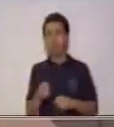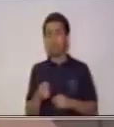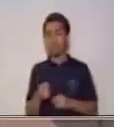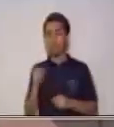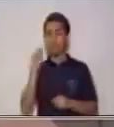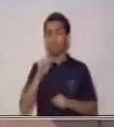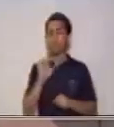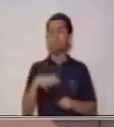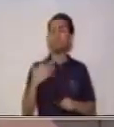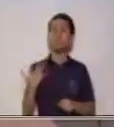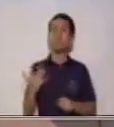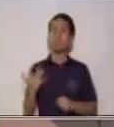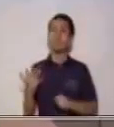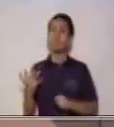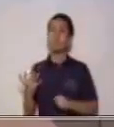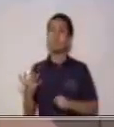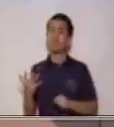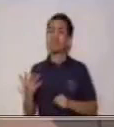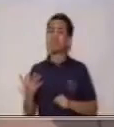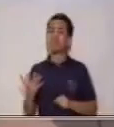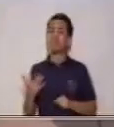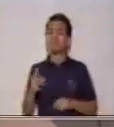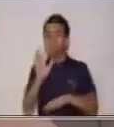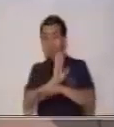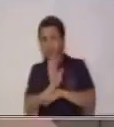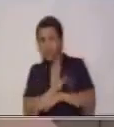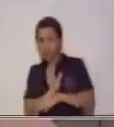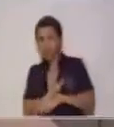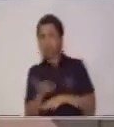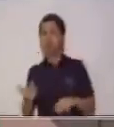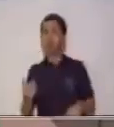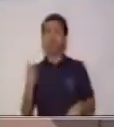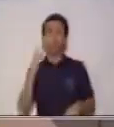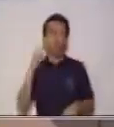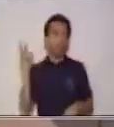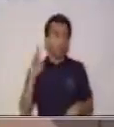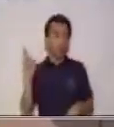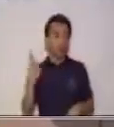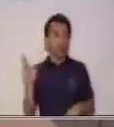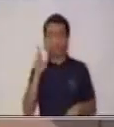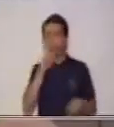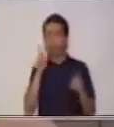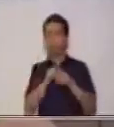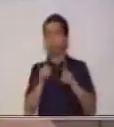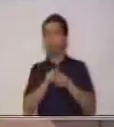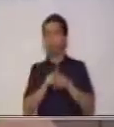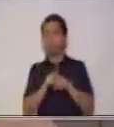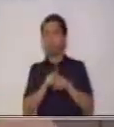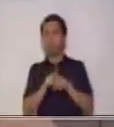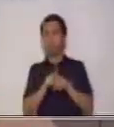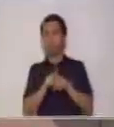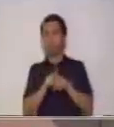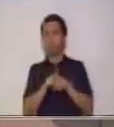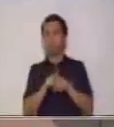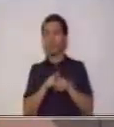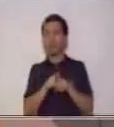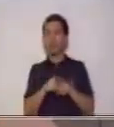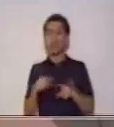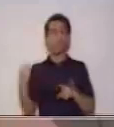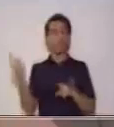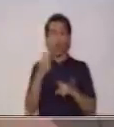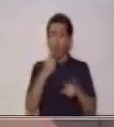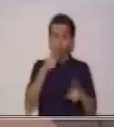pueden ser en televisión, pueden ser en radio y también pueden llegar a todos los grupos